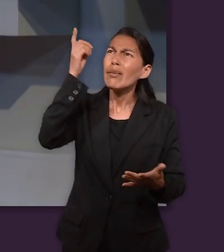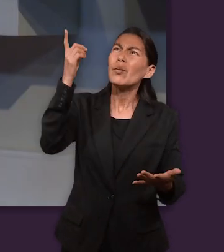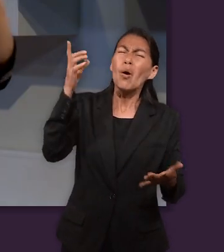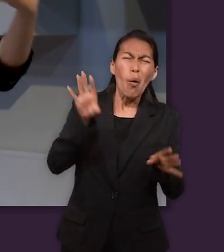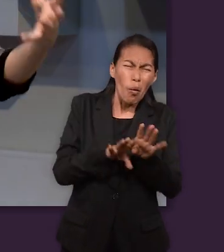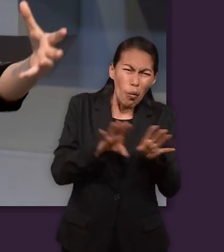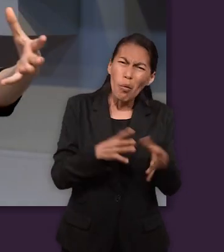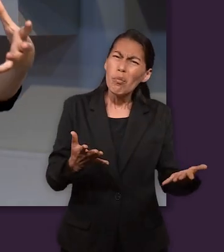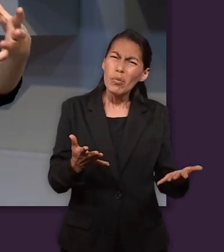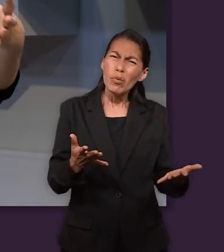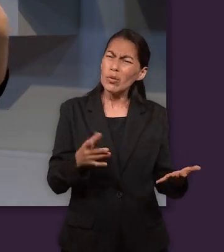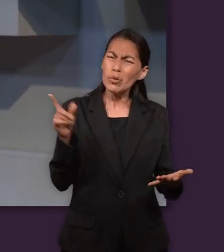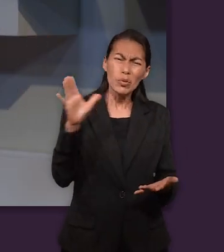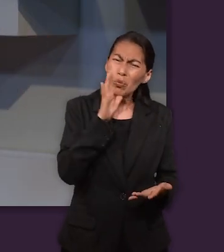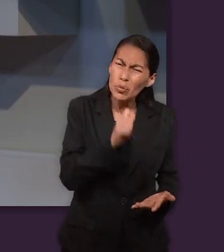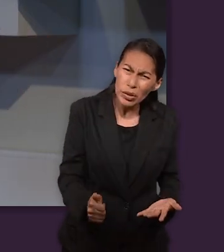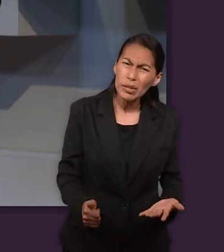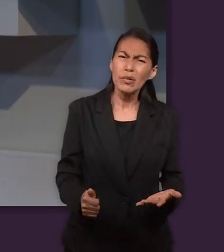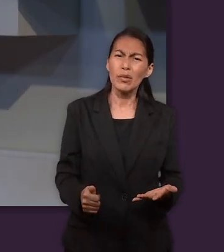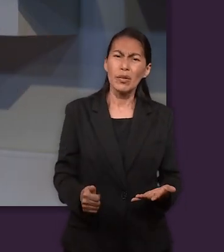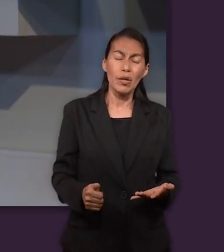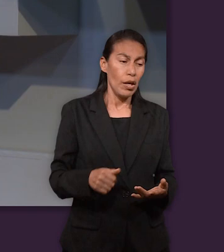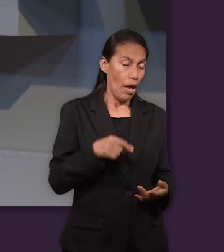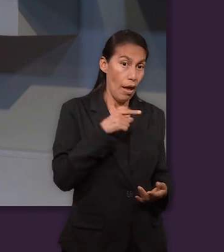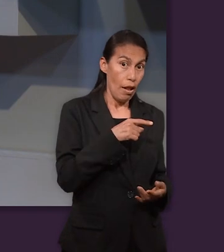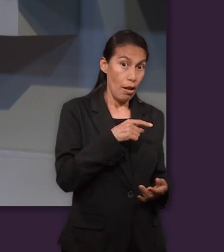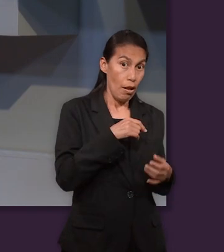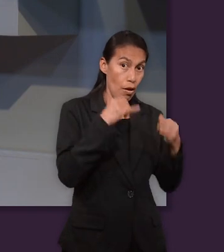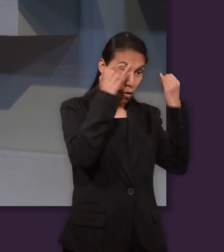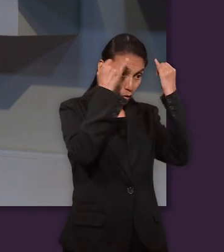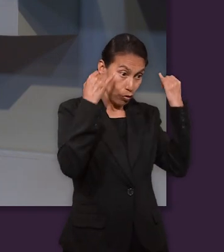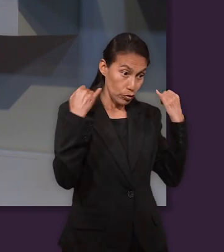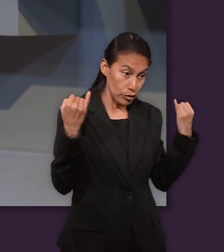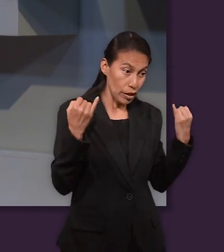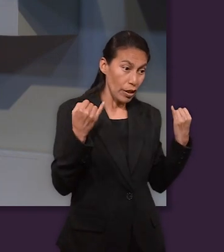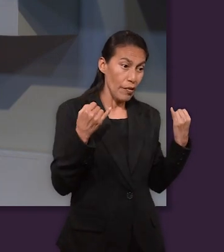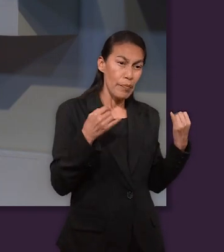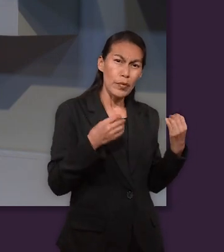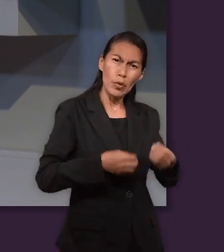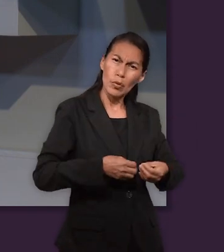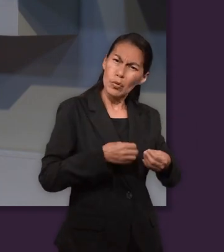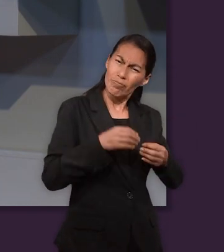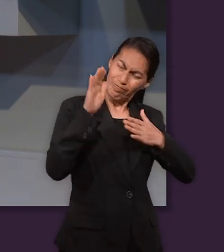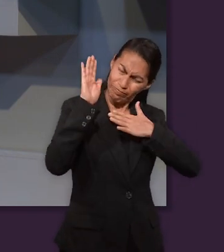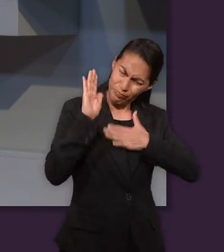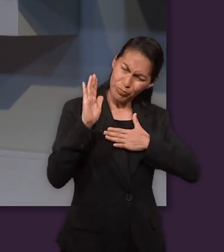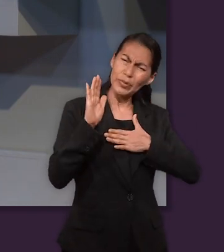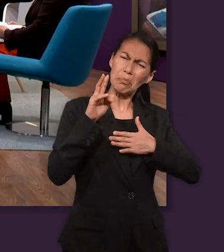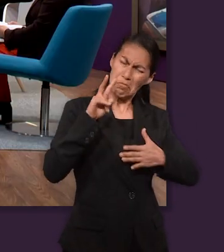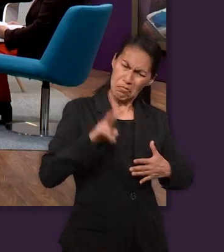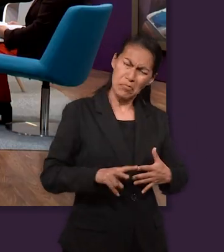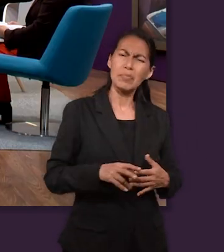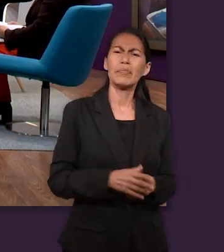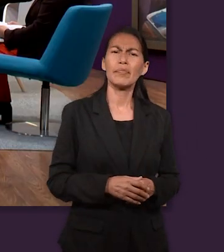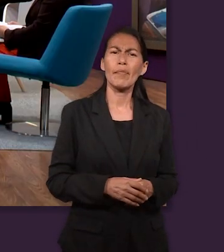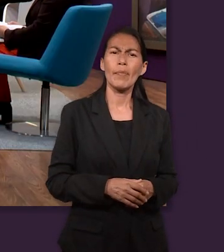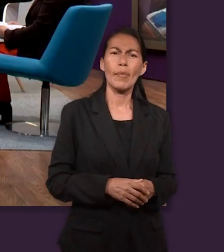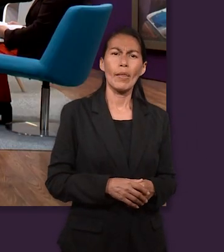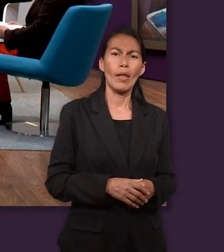cómo le haría yo esto a Potifar. Se fue directamente, ¿cómo voy a pecar contra Dios? El compromiso lo tenía de verdad.